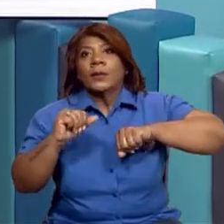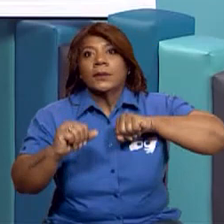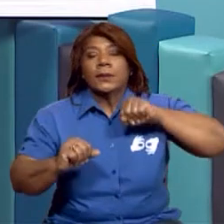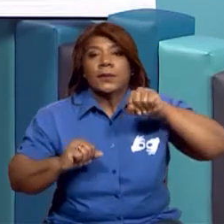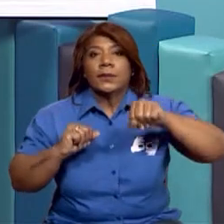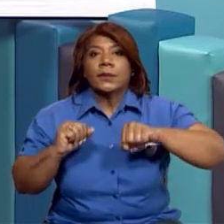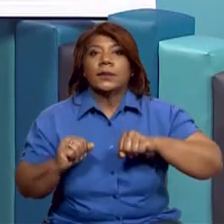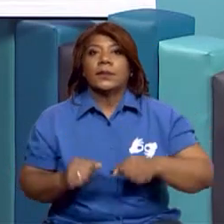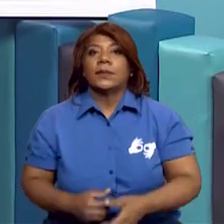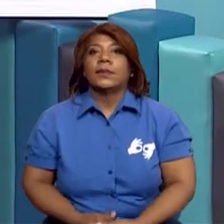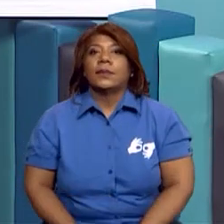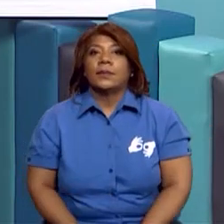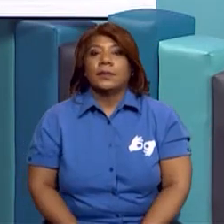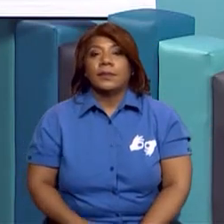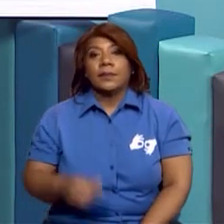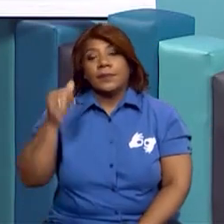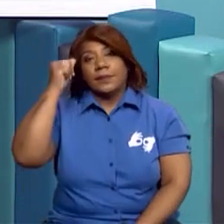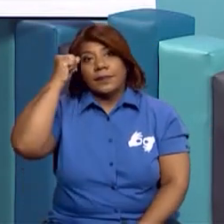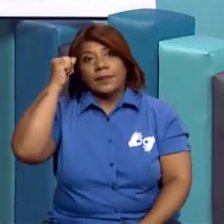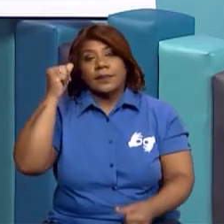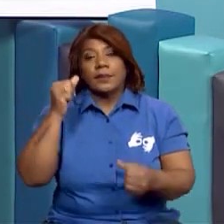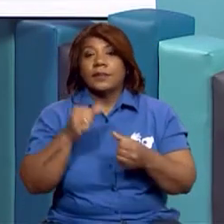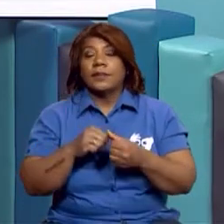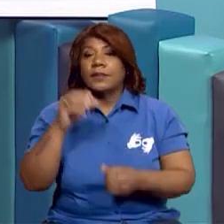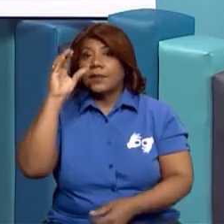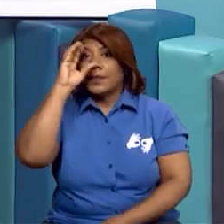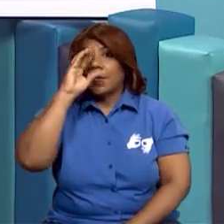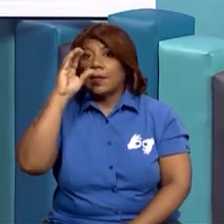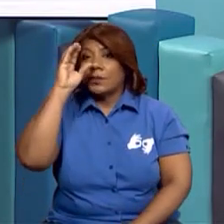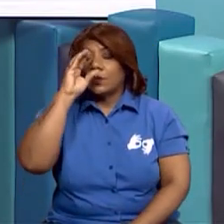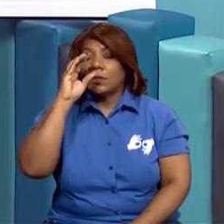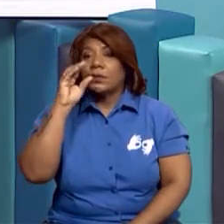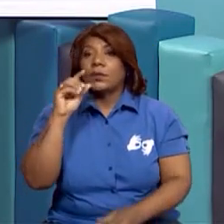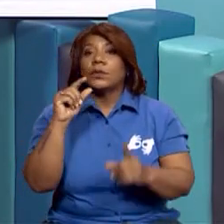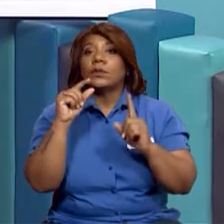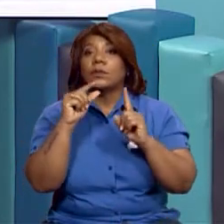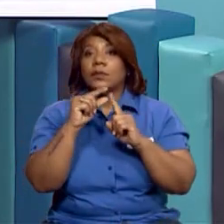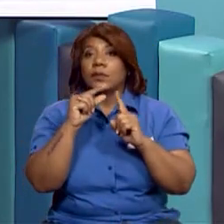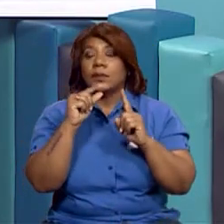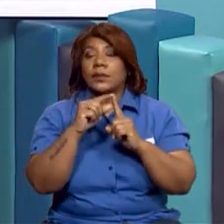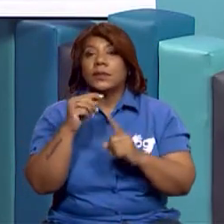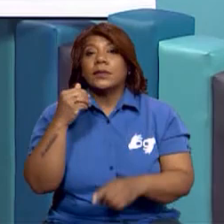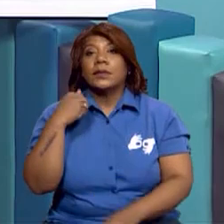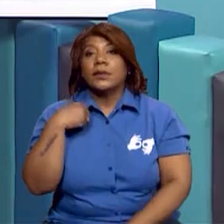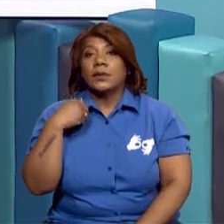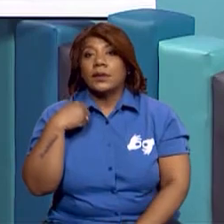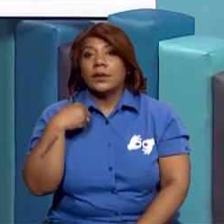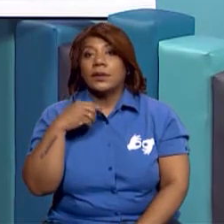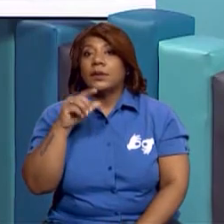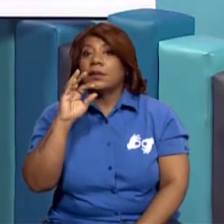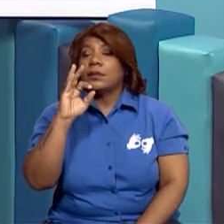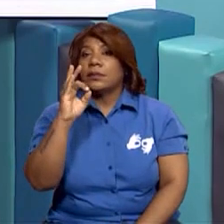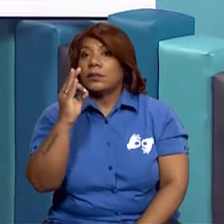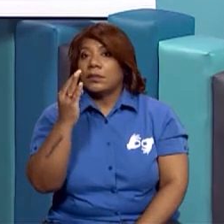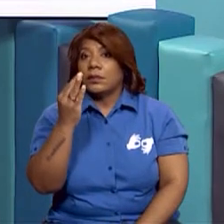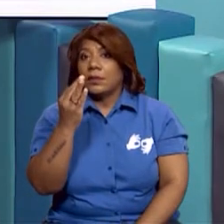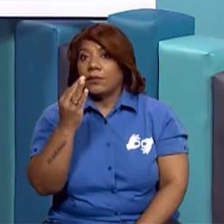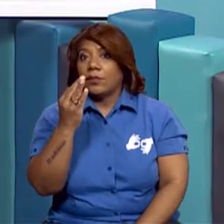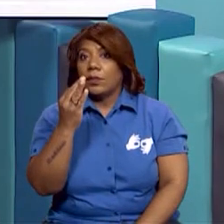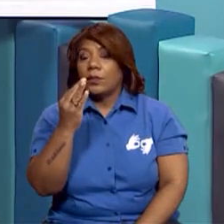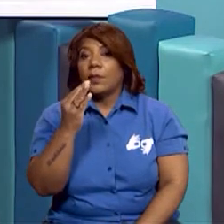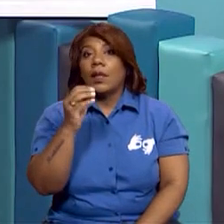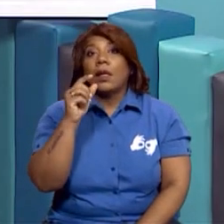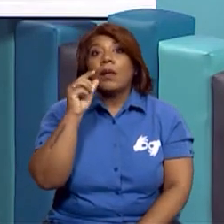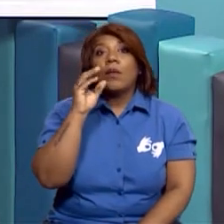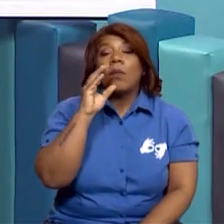Vamos a ver. Recuerda que cuando estamos buscando las palabras siempre debemos ir, en este caso, con la primera.